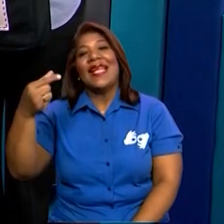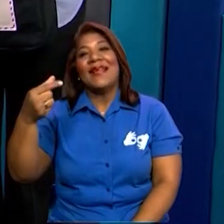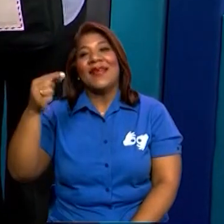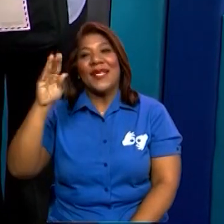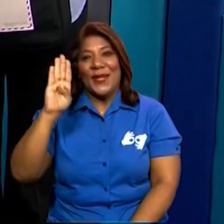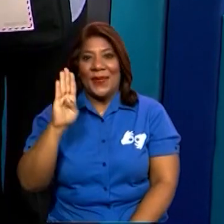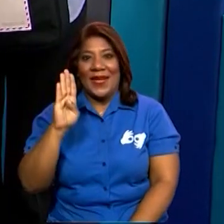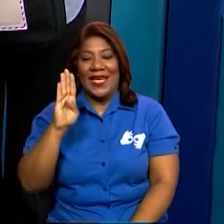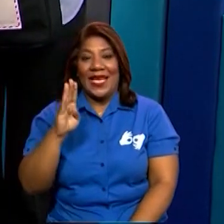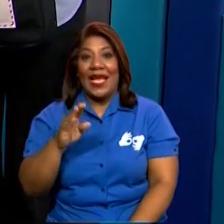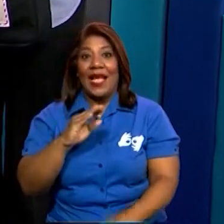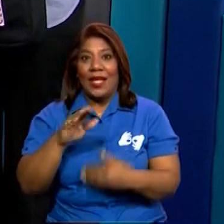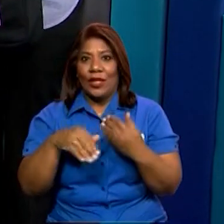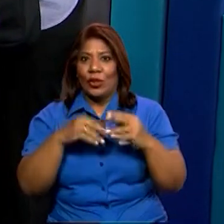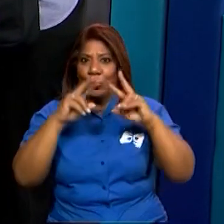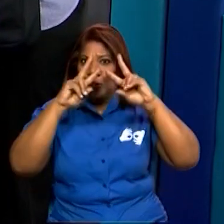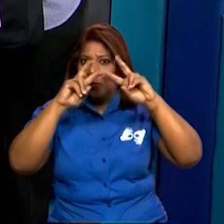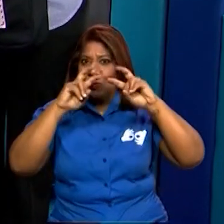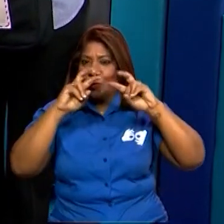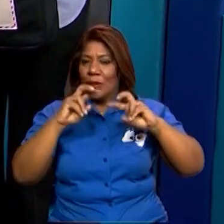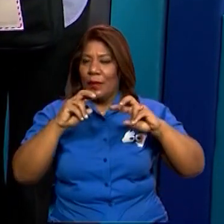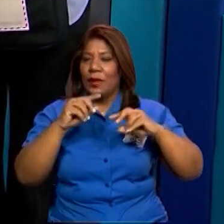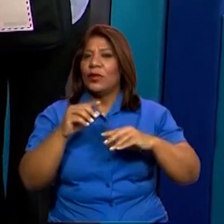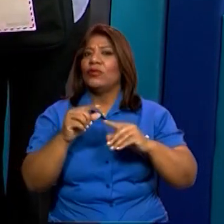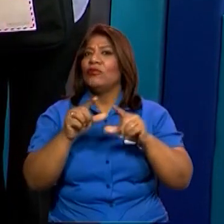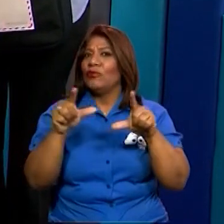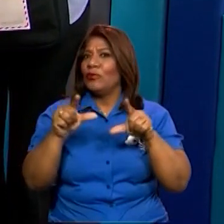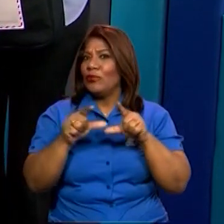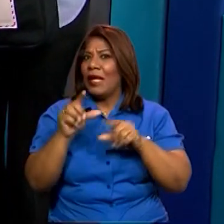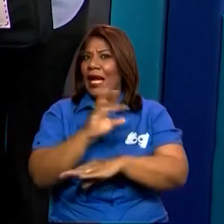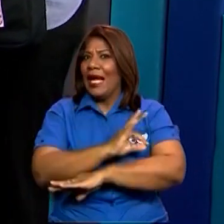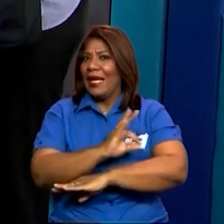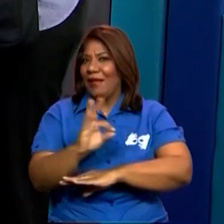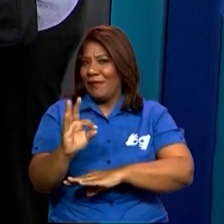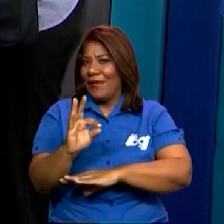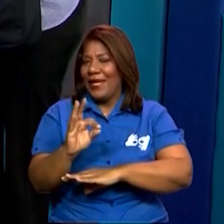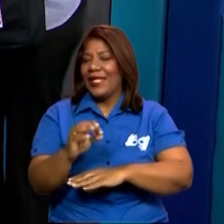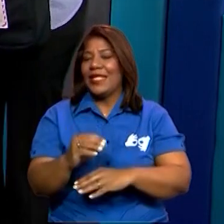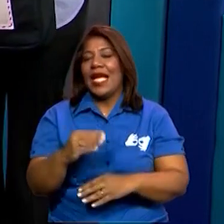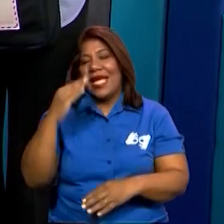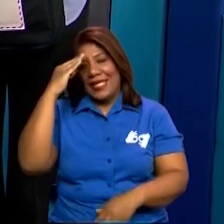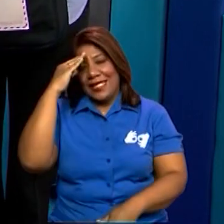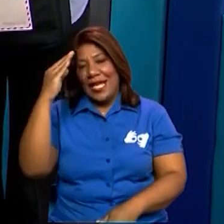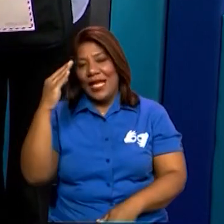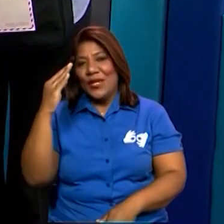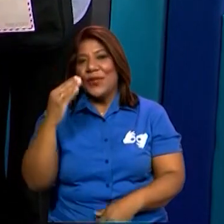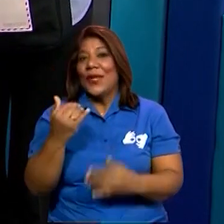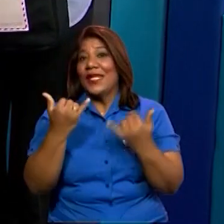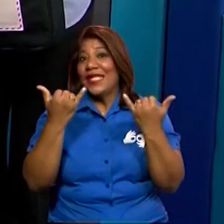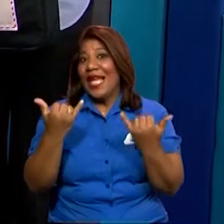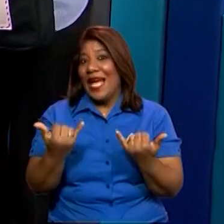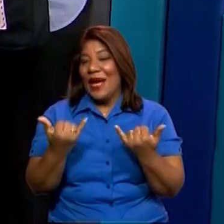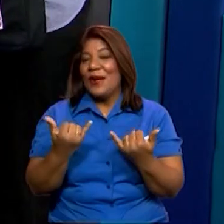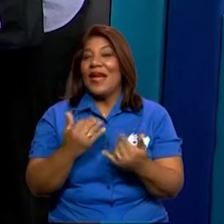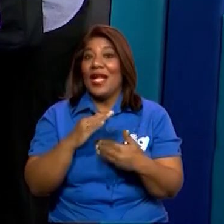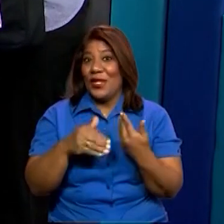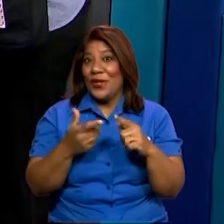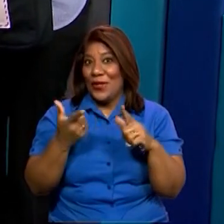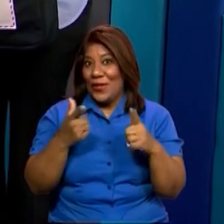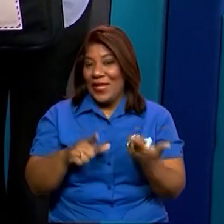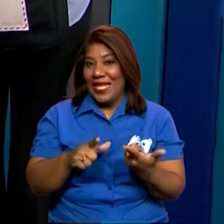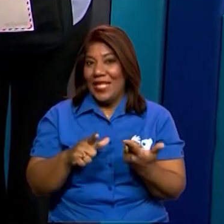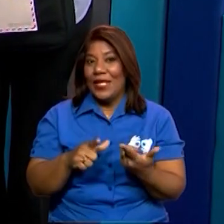esto y haber cotejado la carta de nuestro amiguito, vamos a pasar a agradecer a todas las empresas que